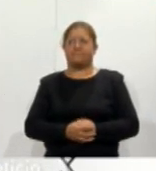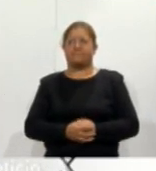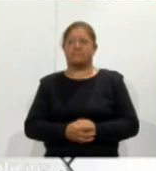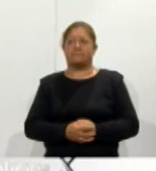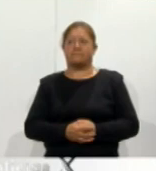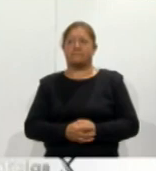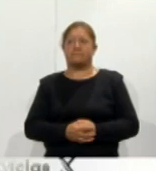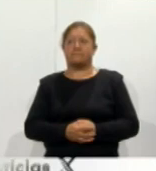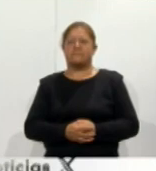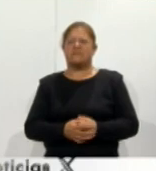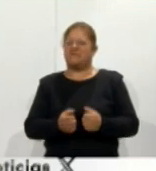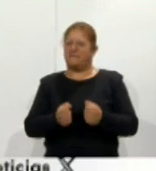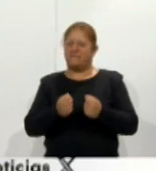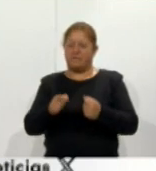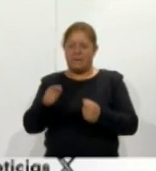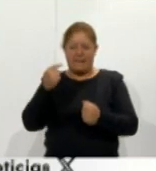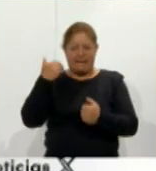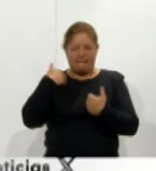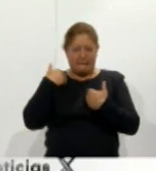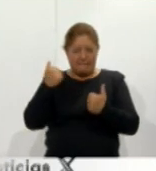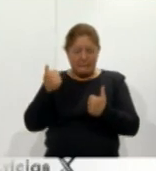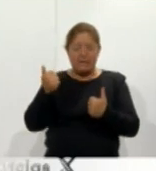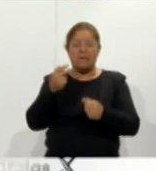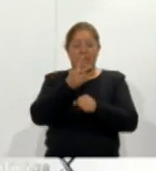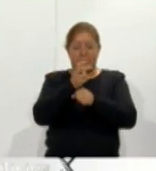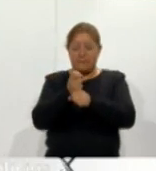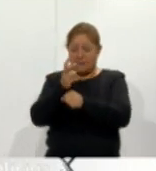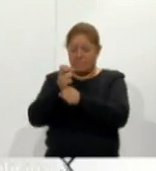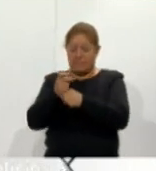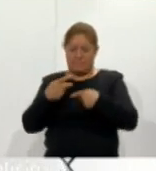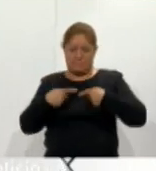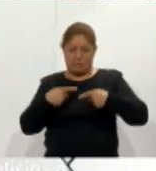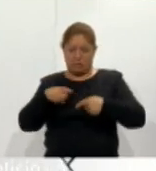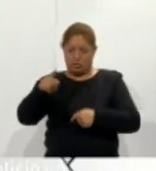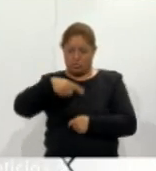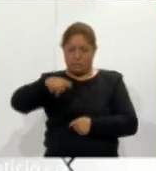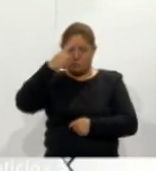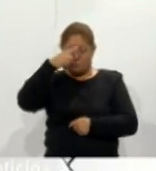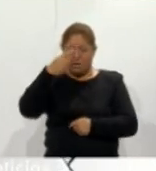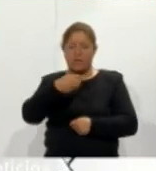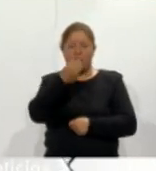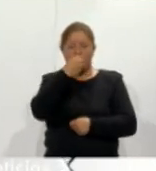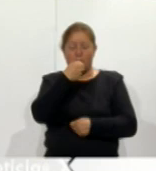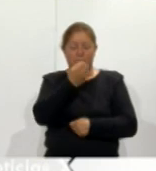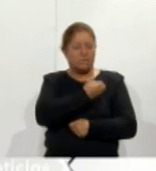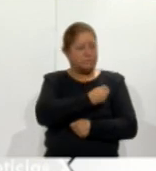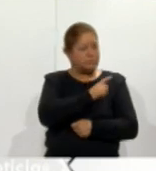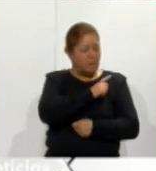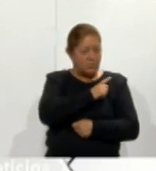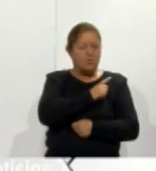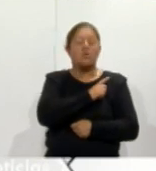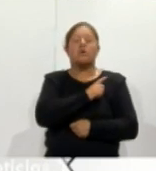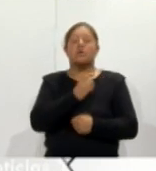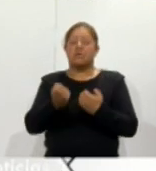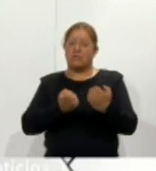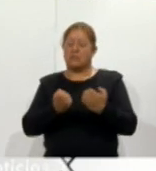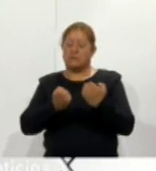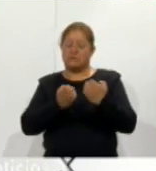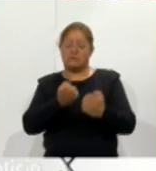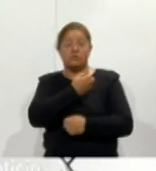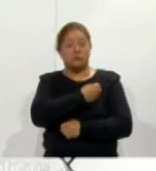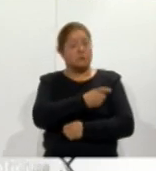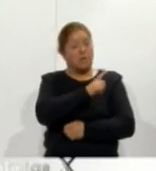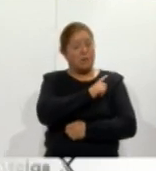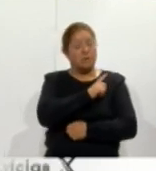es invitar a la gente a tener un estilo de vida sano o saludable una dieta saludable junto con actividad física que mantenga